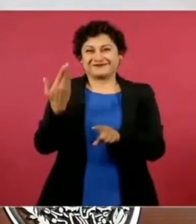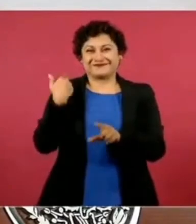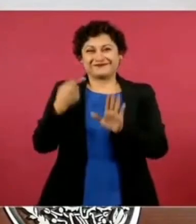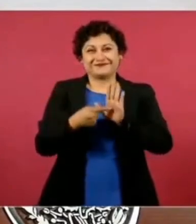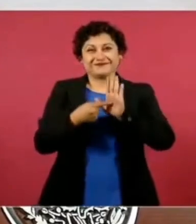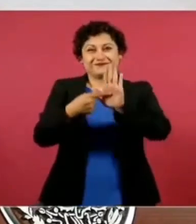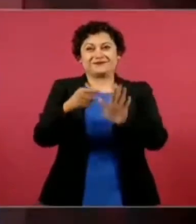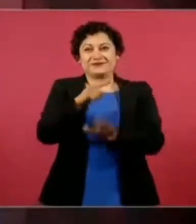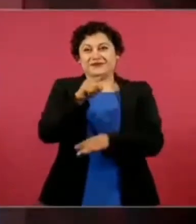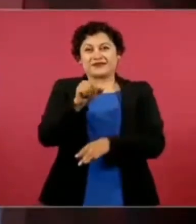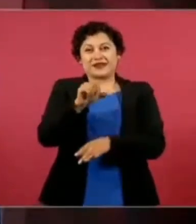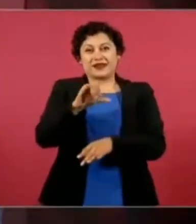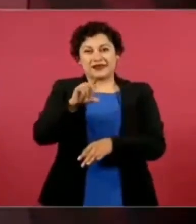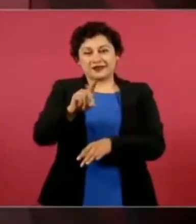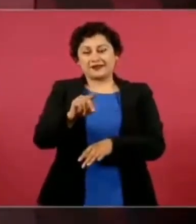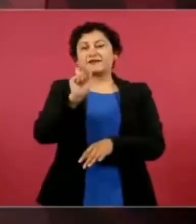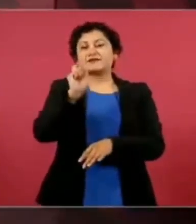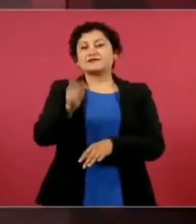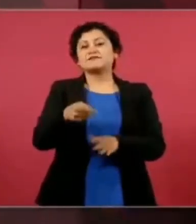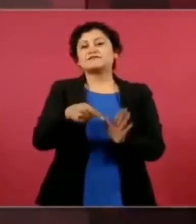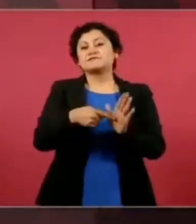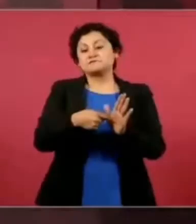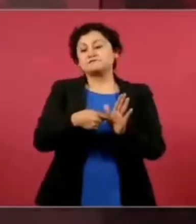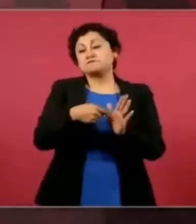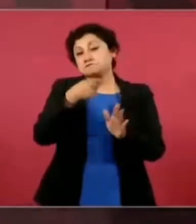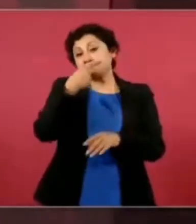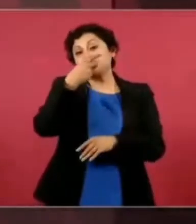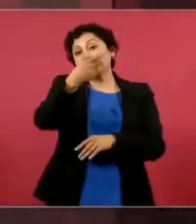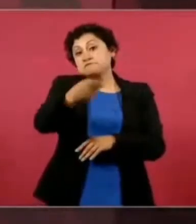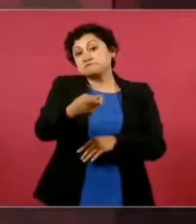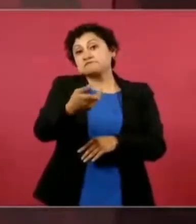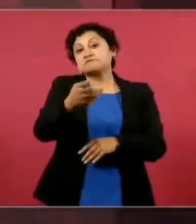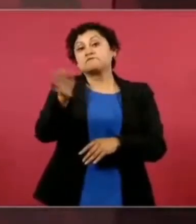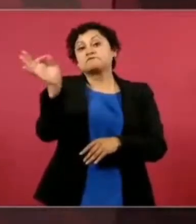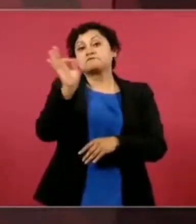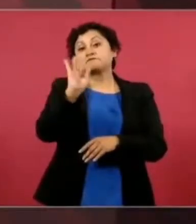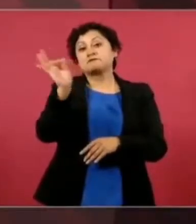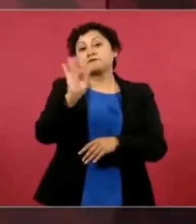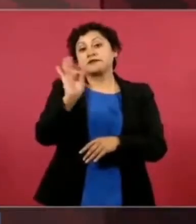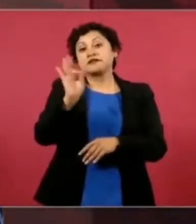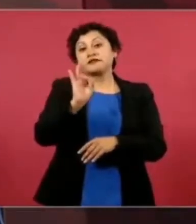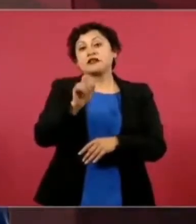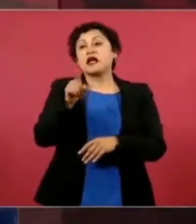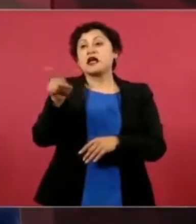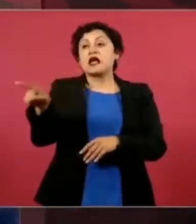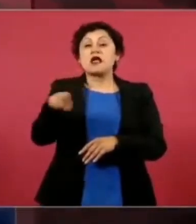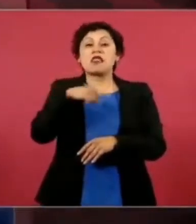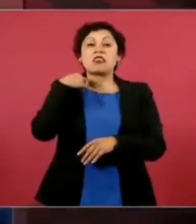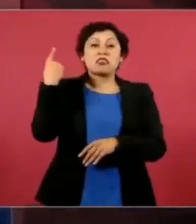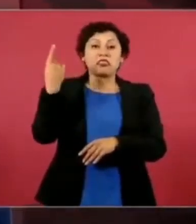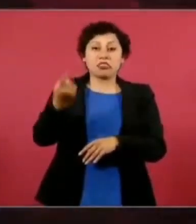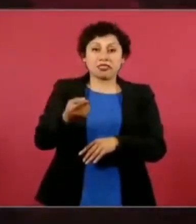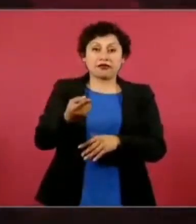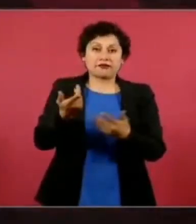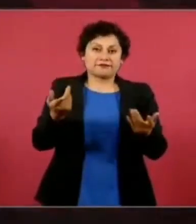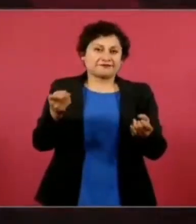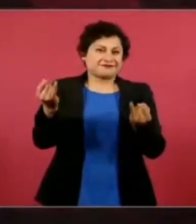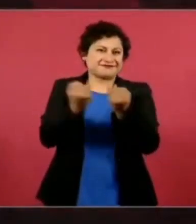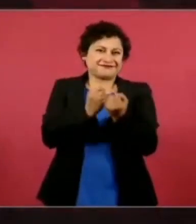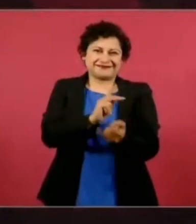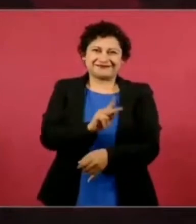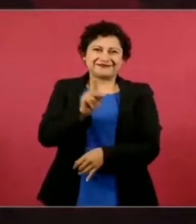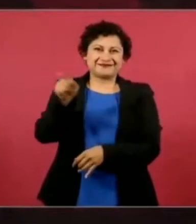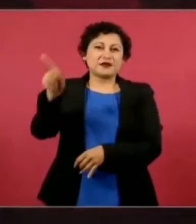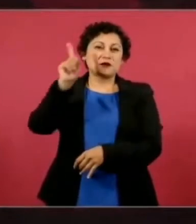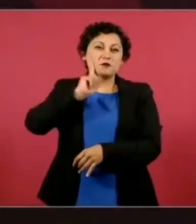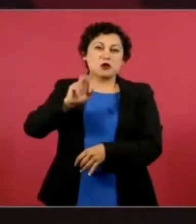decían que se iba a perder, ganó Rocío con 27 puntos de